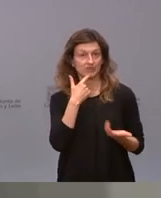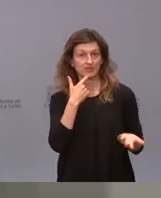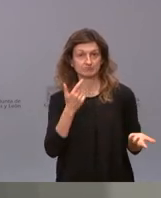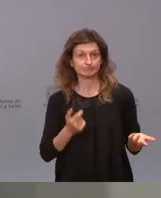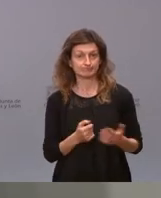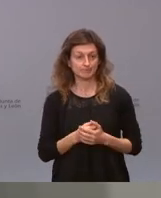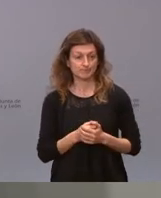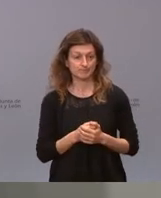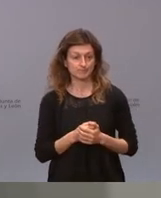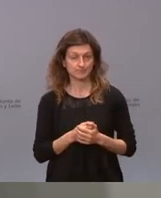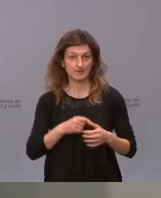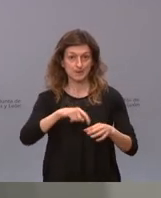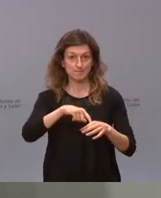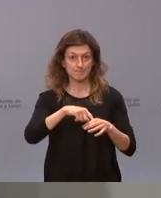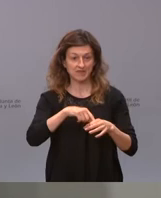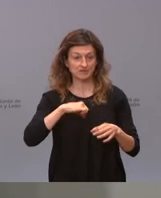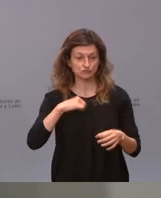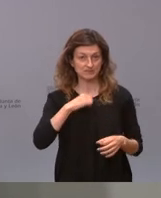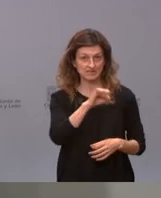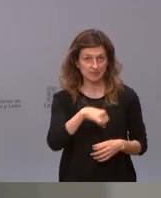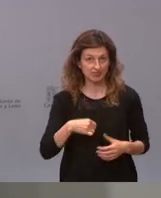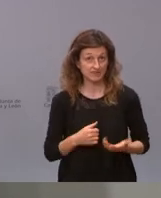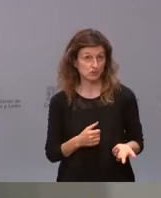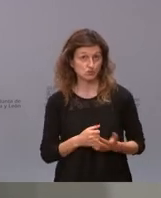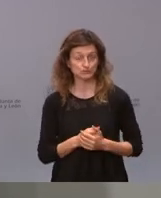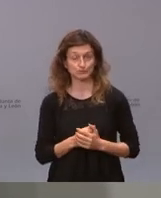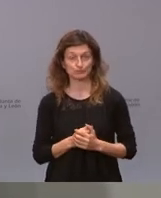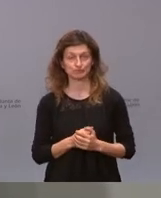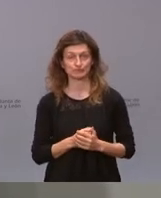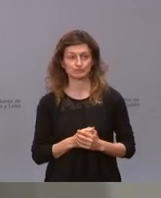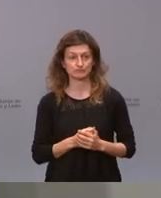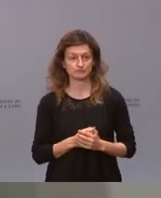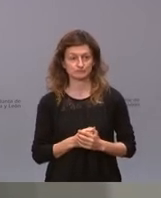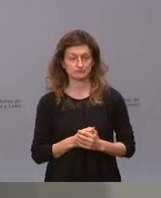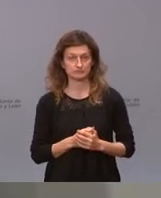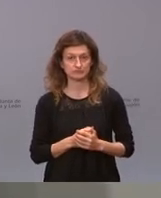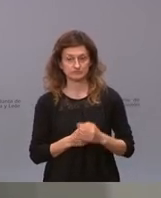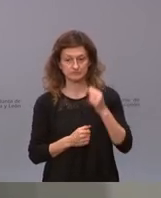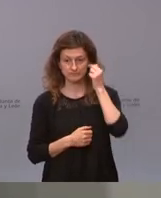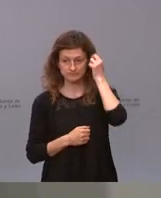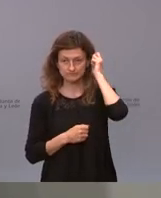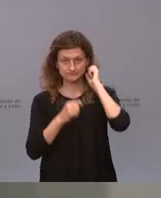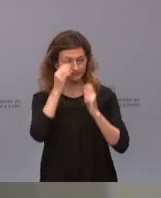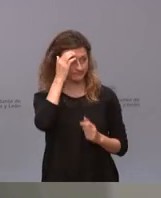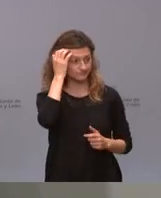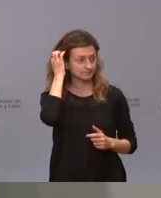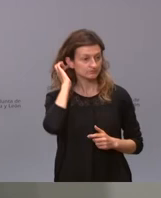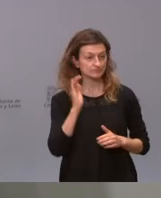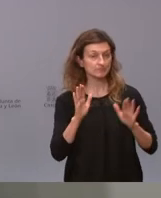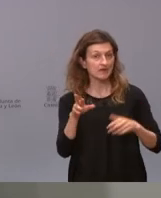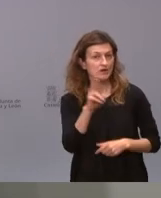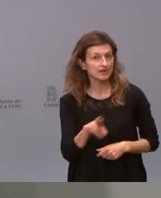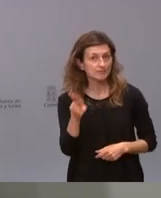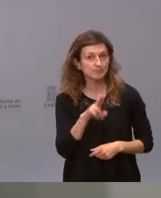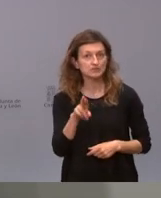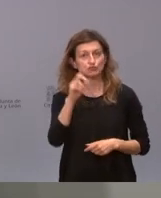las plazas de estos hospitales o de estos sitios donde están estos señores pero insisto es que no sé